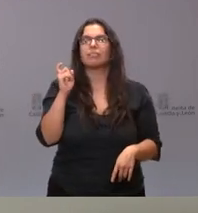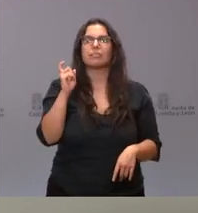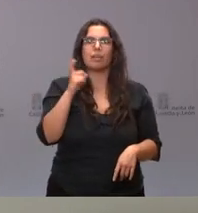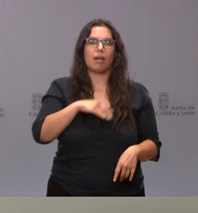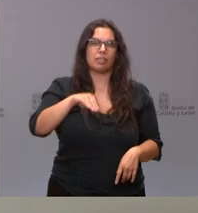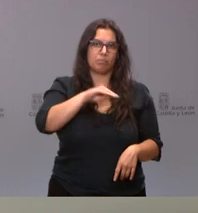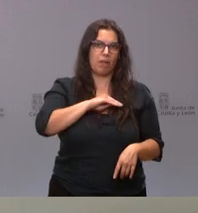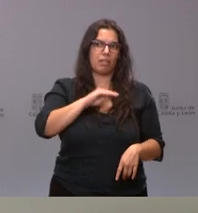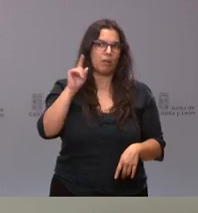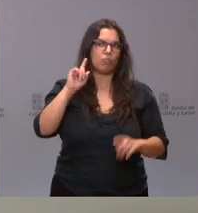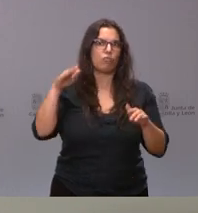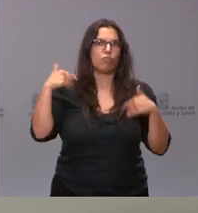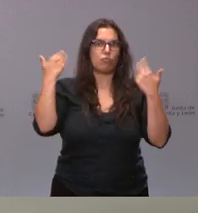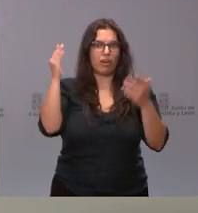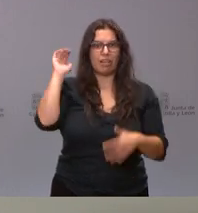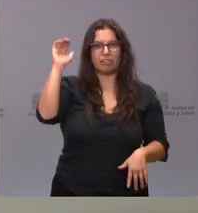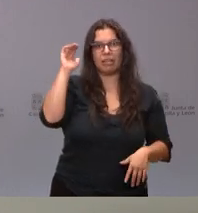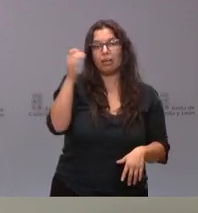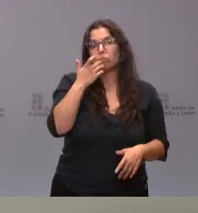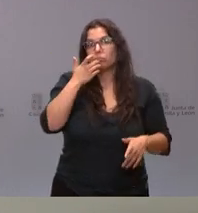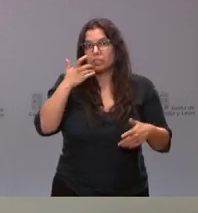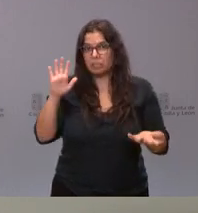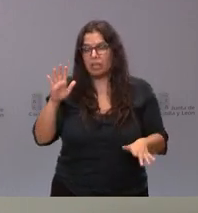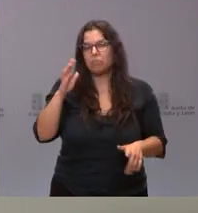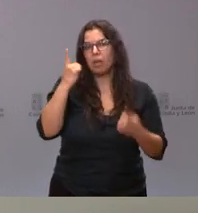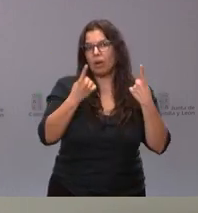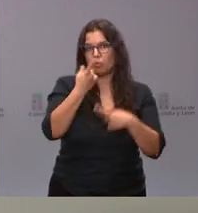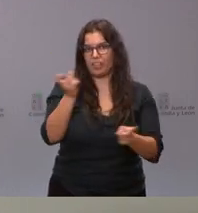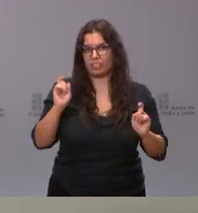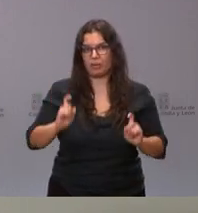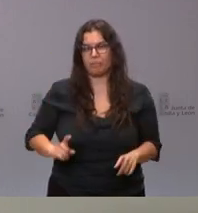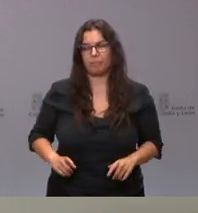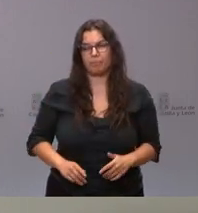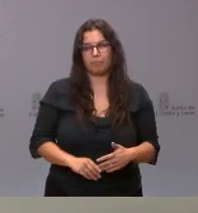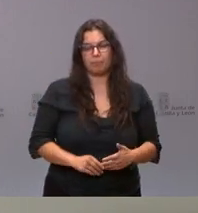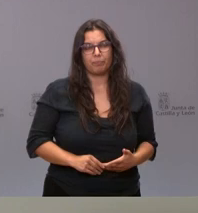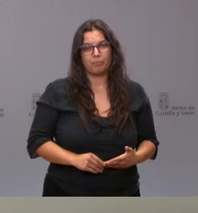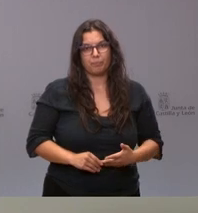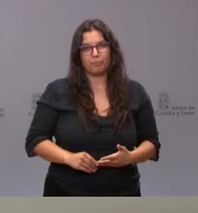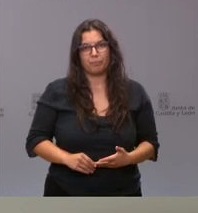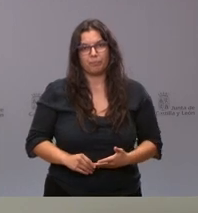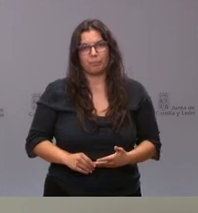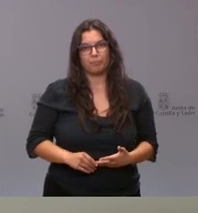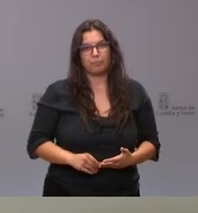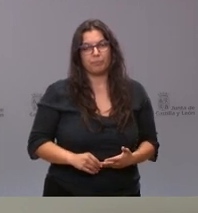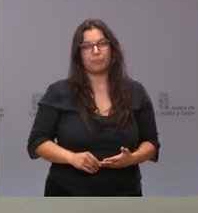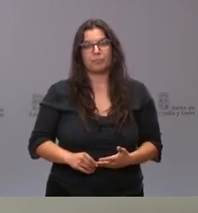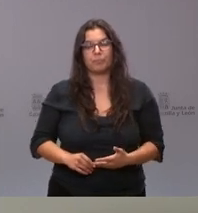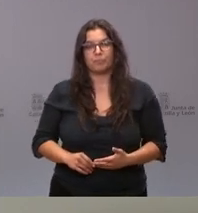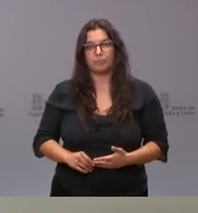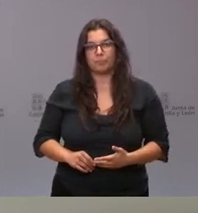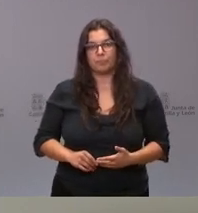nacional en los pacientes que pudiera corresponder. La cantidad, en términos anuales,